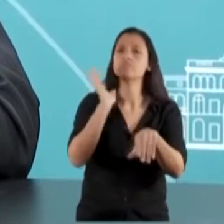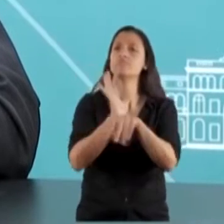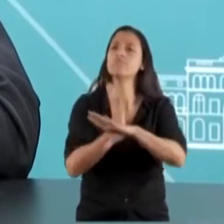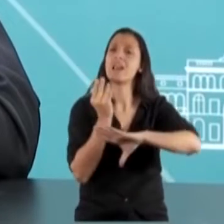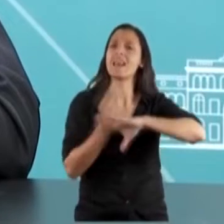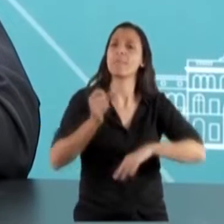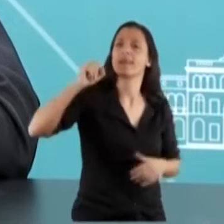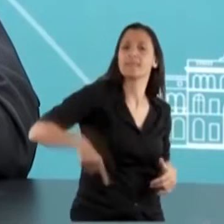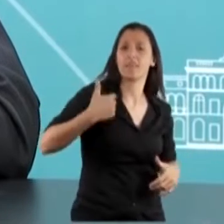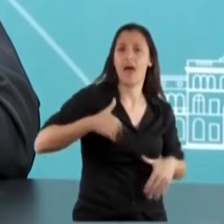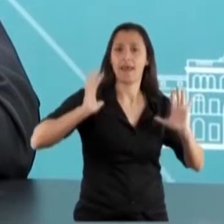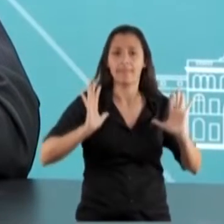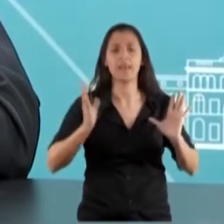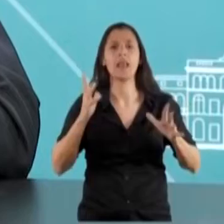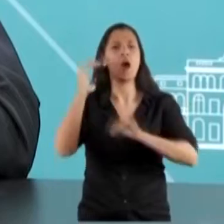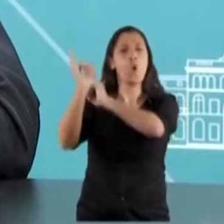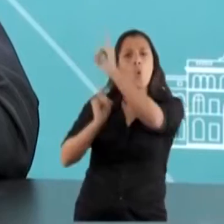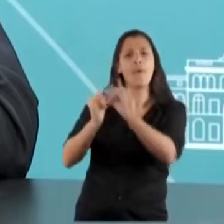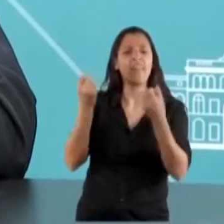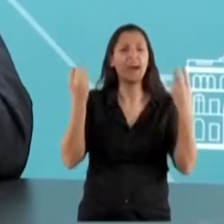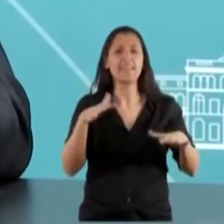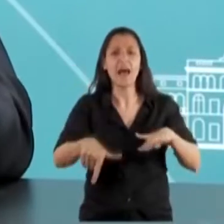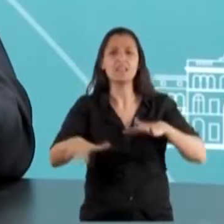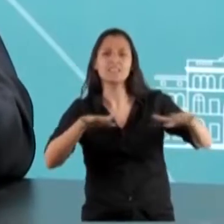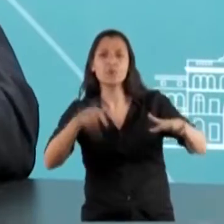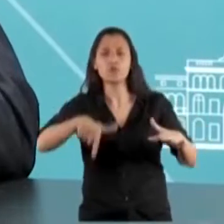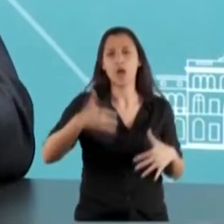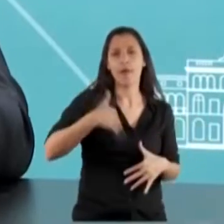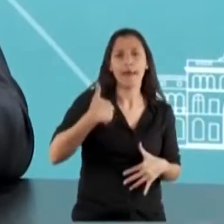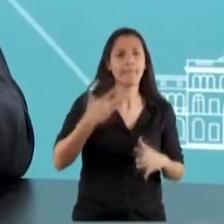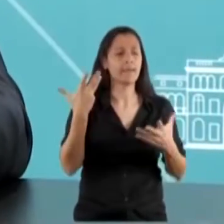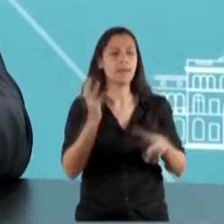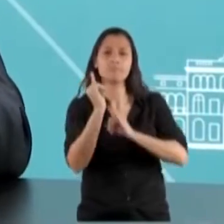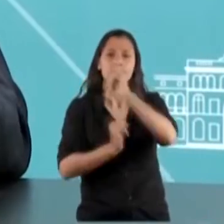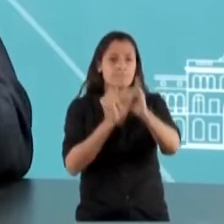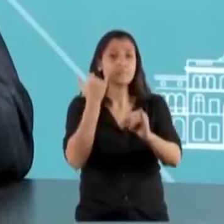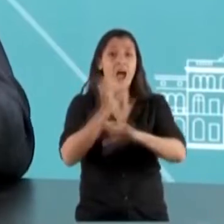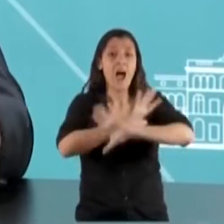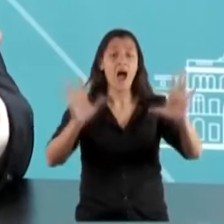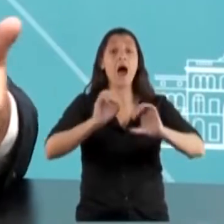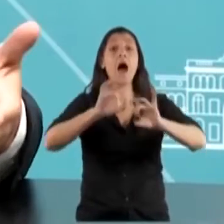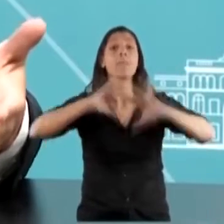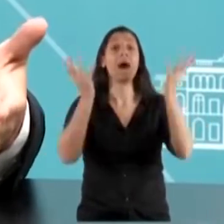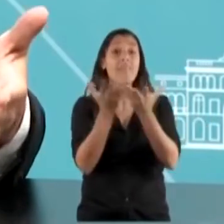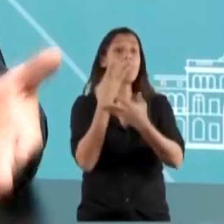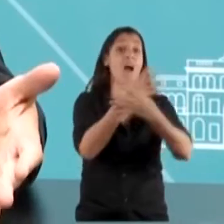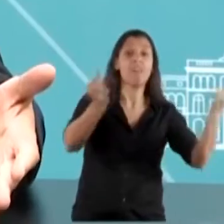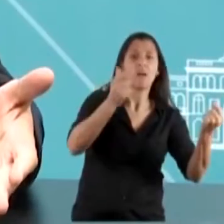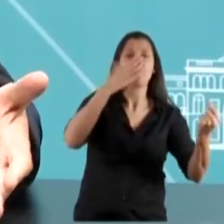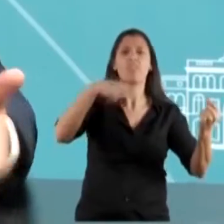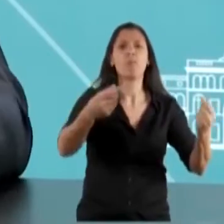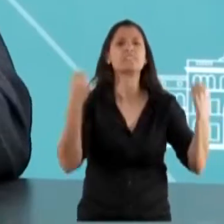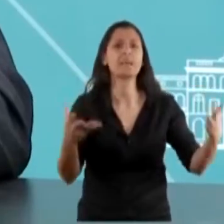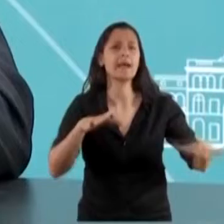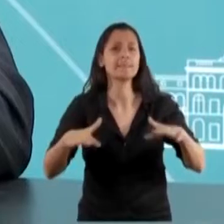de cómo la Argentina está transitando este tiempo de pospandemia, crisis de